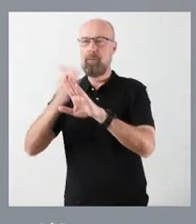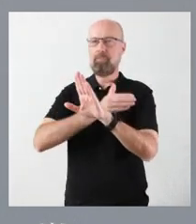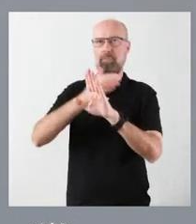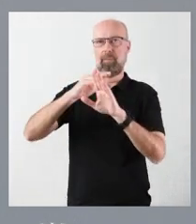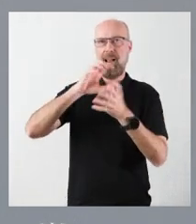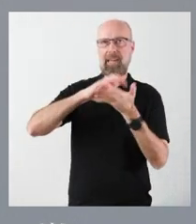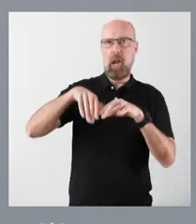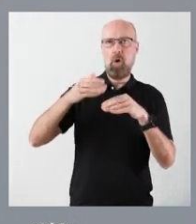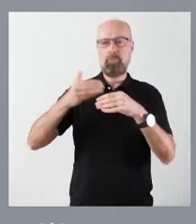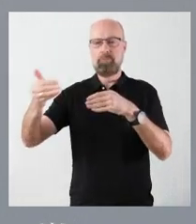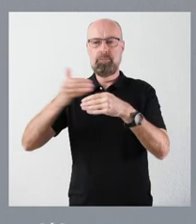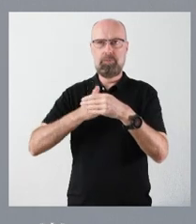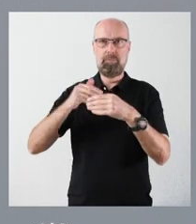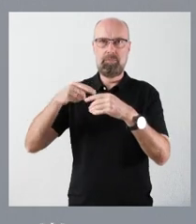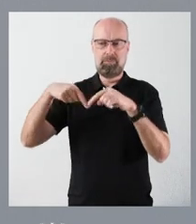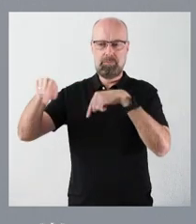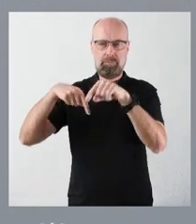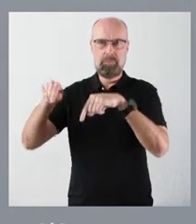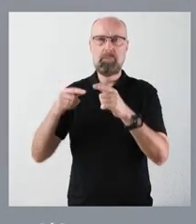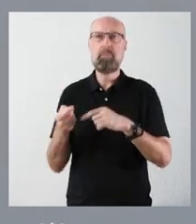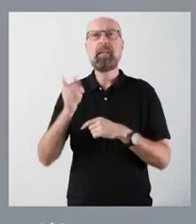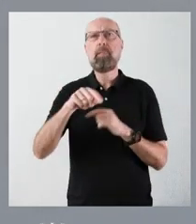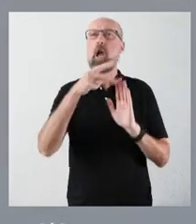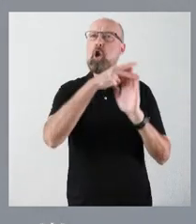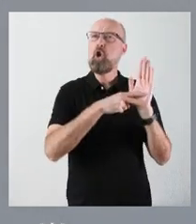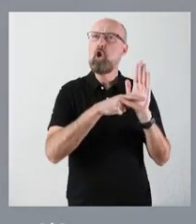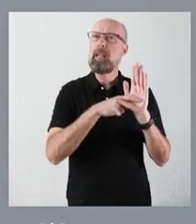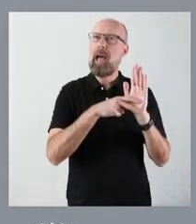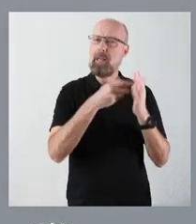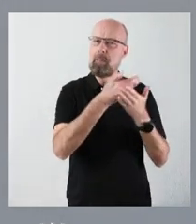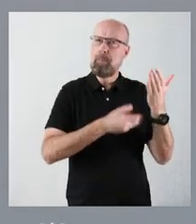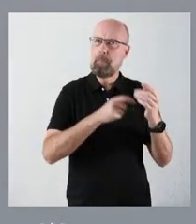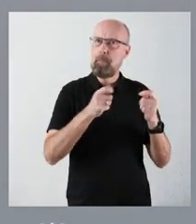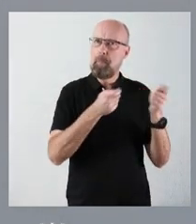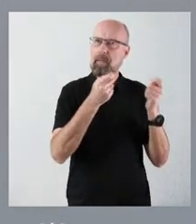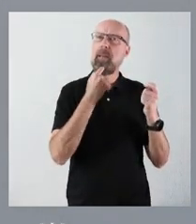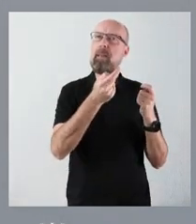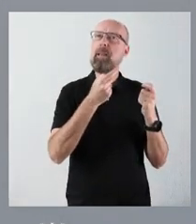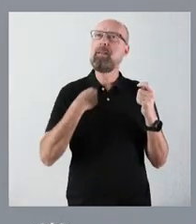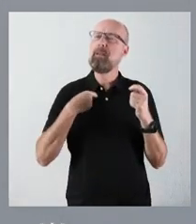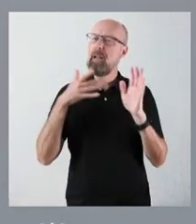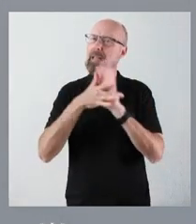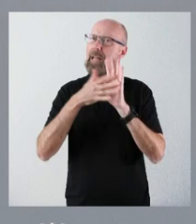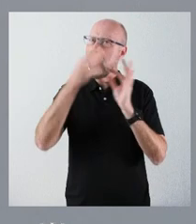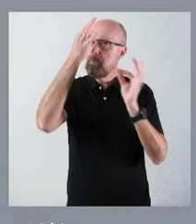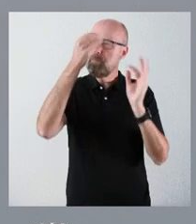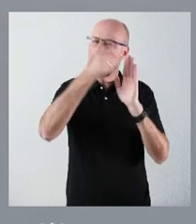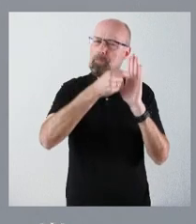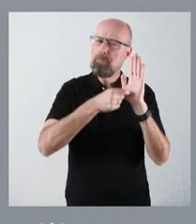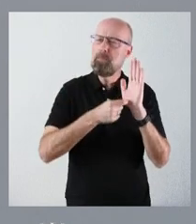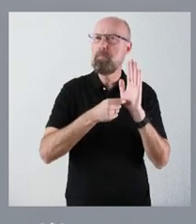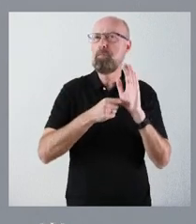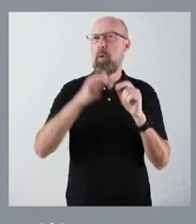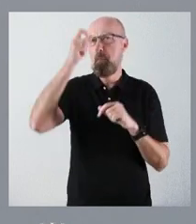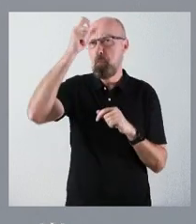creo que viene muy detallada la nota de prensa, porque se especifica muy claramente cada una de las zonas de salud, cada uno de los municipios donde son atendidos, en el caso